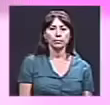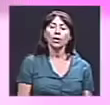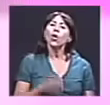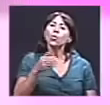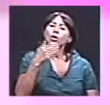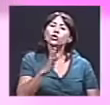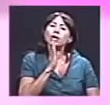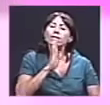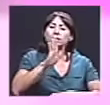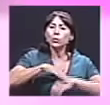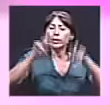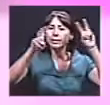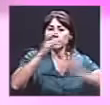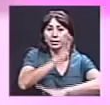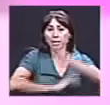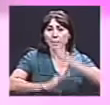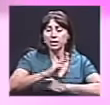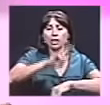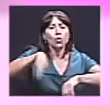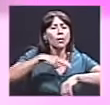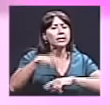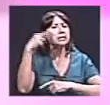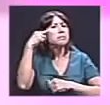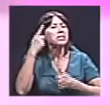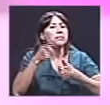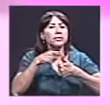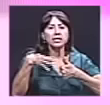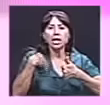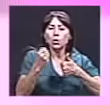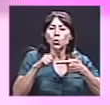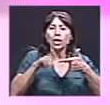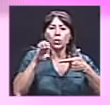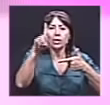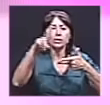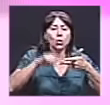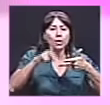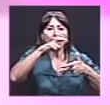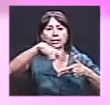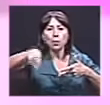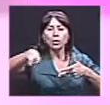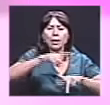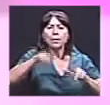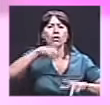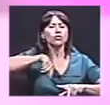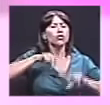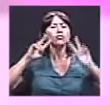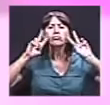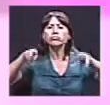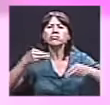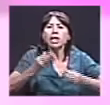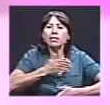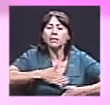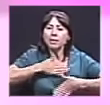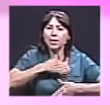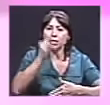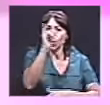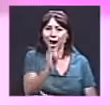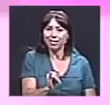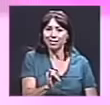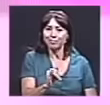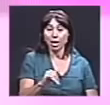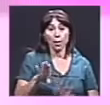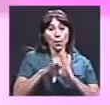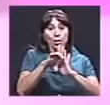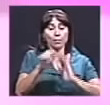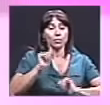Cuando se habla de discapacidad, normalmente se piensa en salud, educación, transporte, pero dejamos de lado el entretenimiento, el arte. El